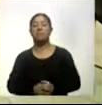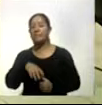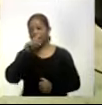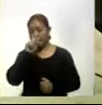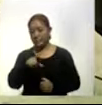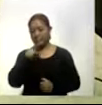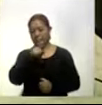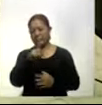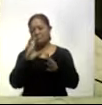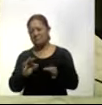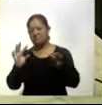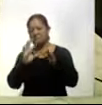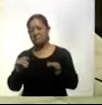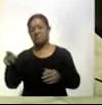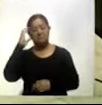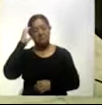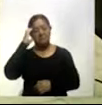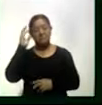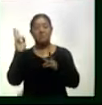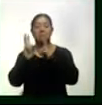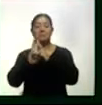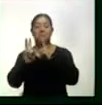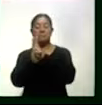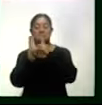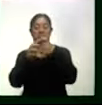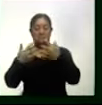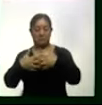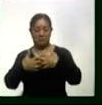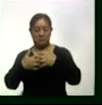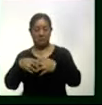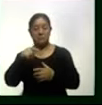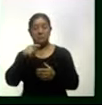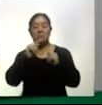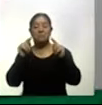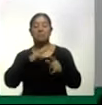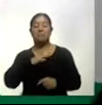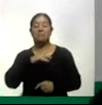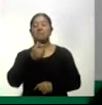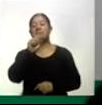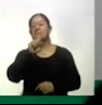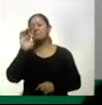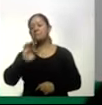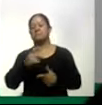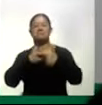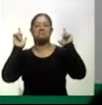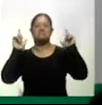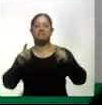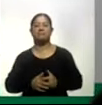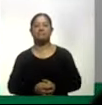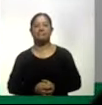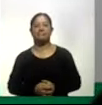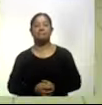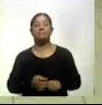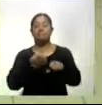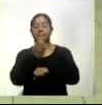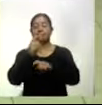detalló que en cuanto a camas con ventilador la entidad tiene un 60% de disponibilidad agregó que el estado